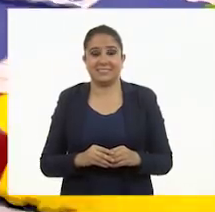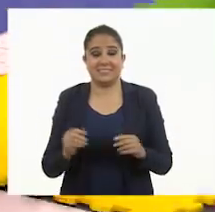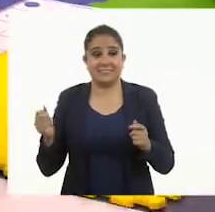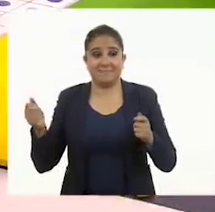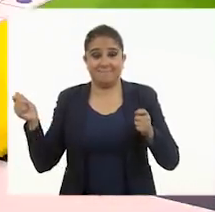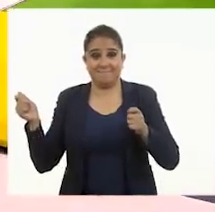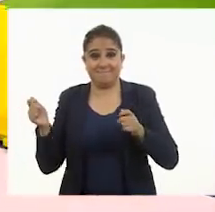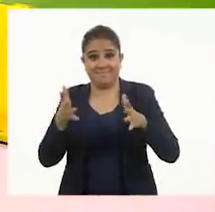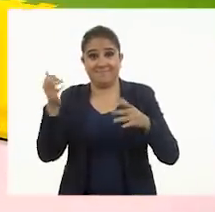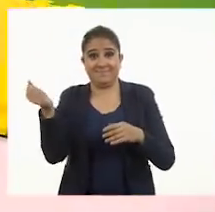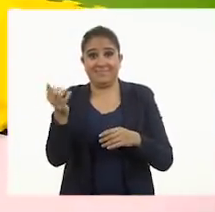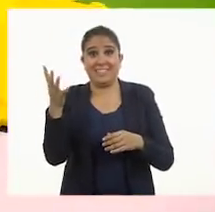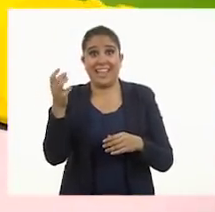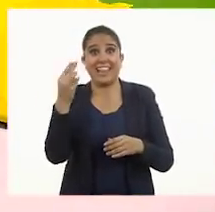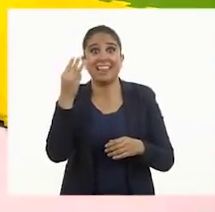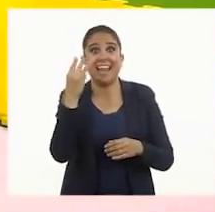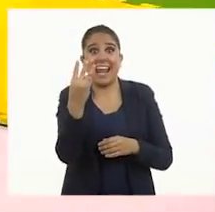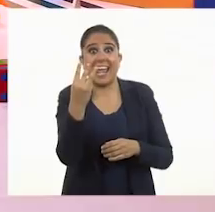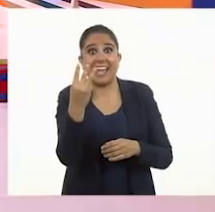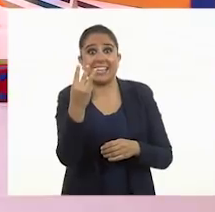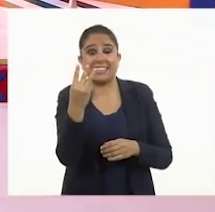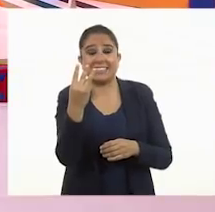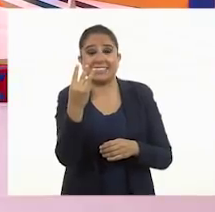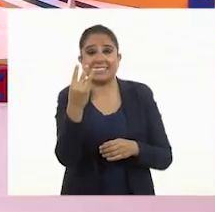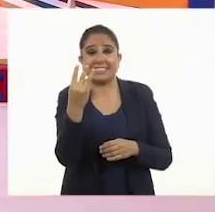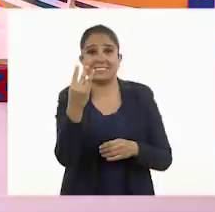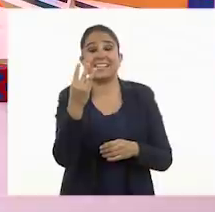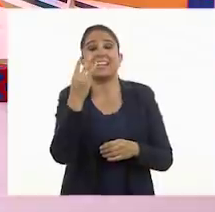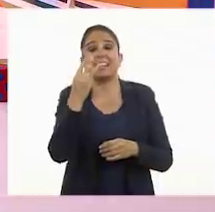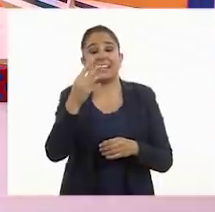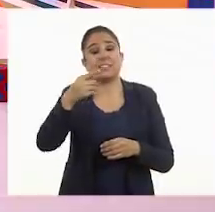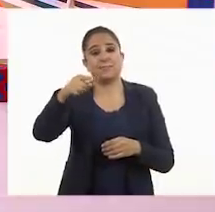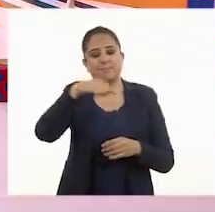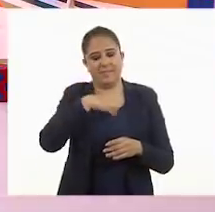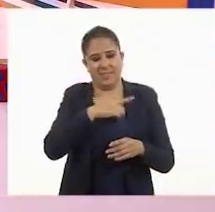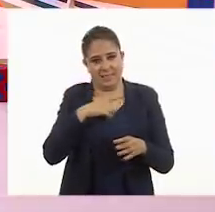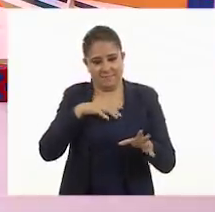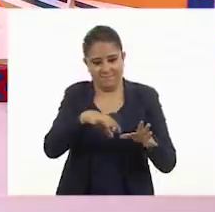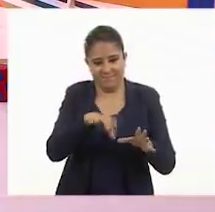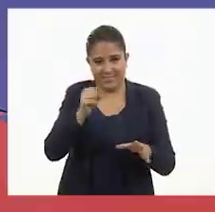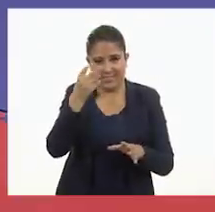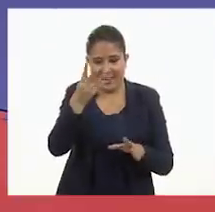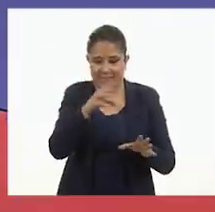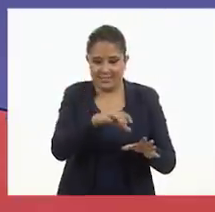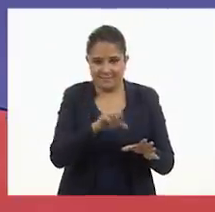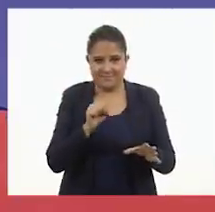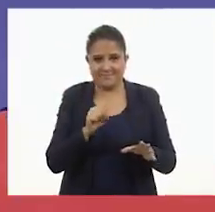listo. Tres. Tres. Tres. Tienes que tomar entonces tres fichitas.